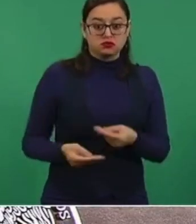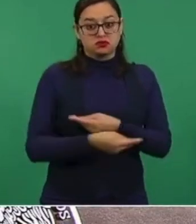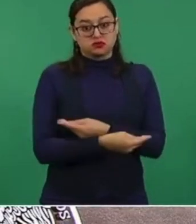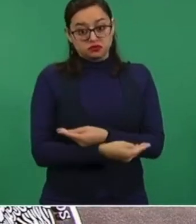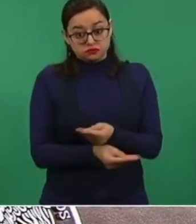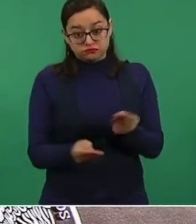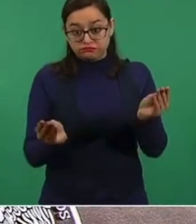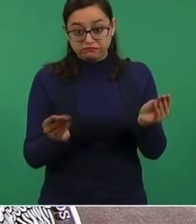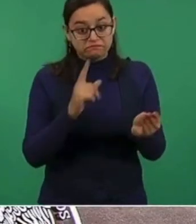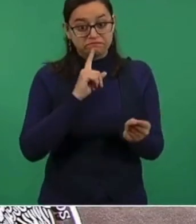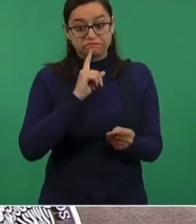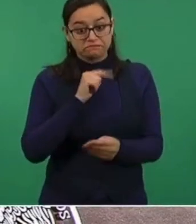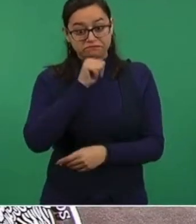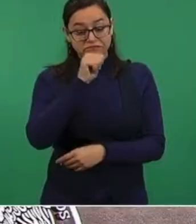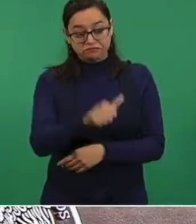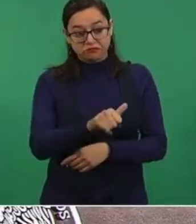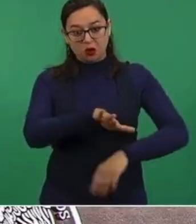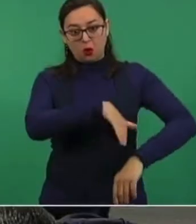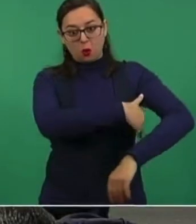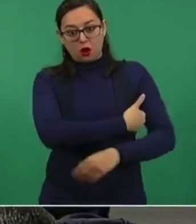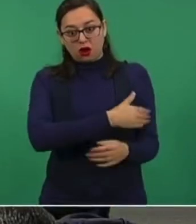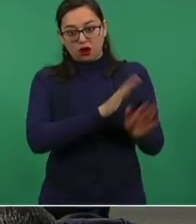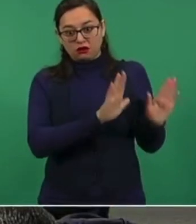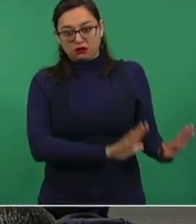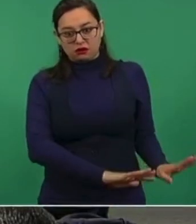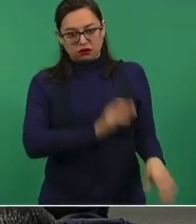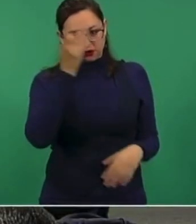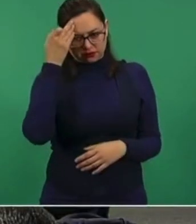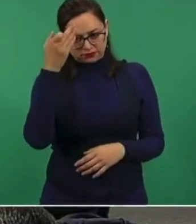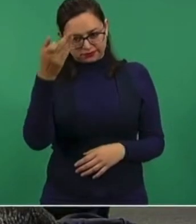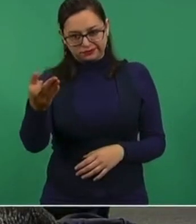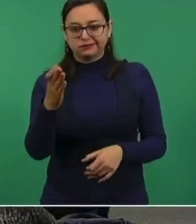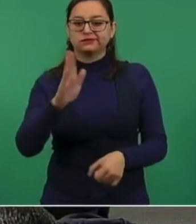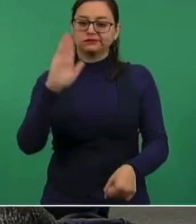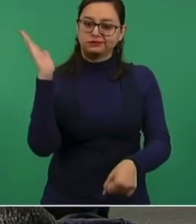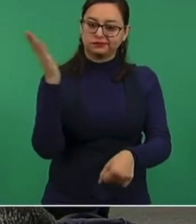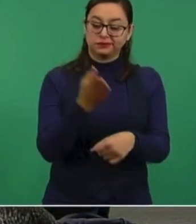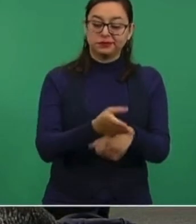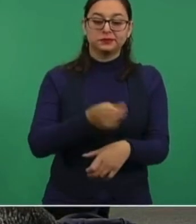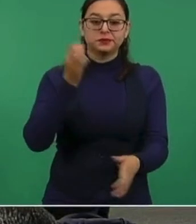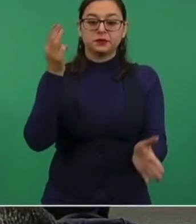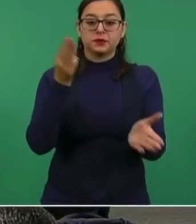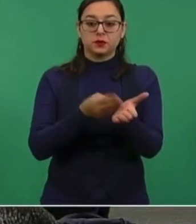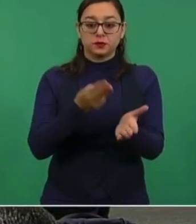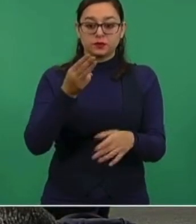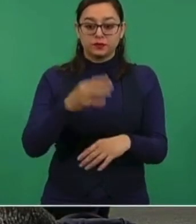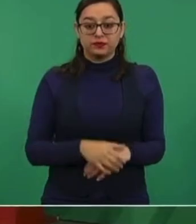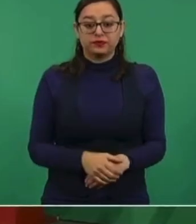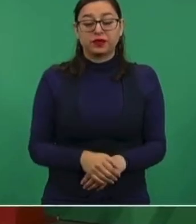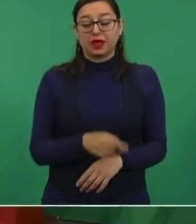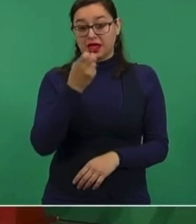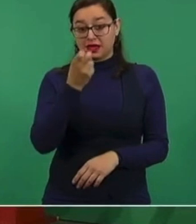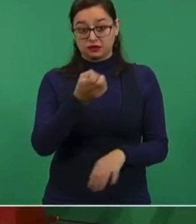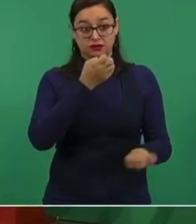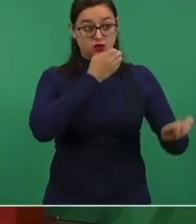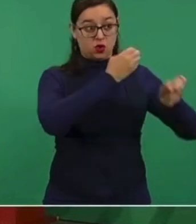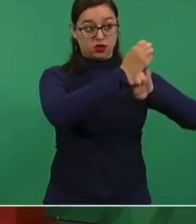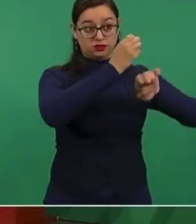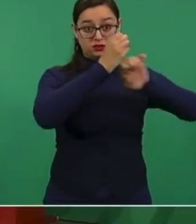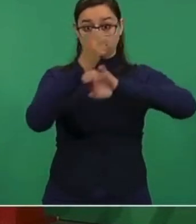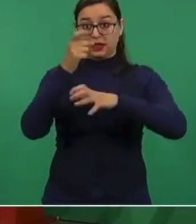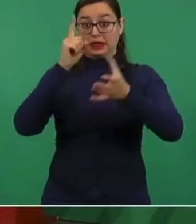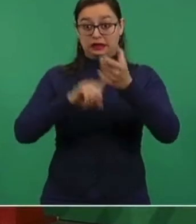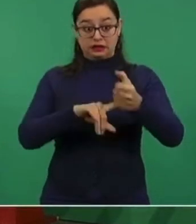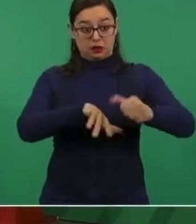incumplen con los periodos de entrega. En fin, el seguimiento permanente a los almacenes estatales para verificar su